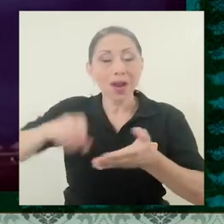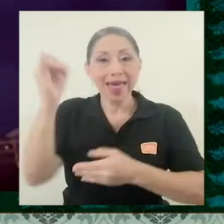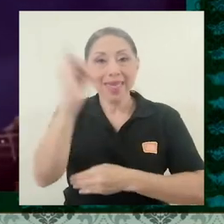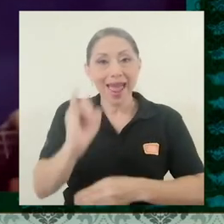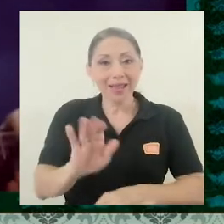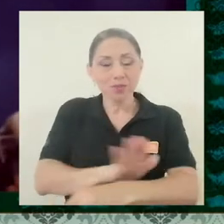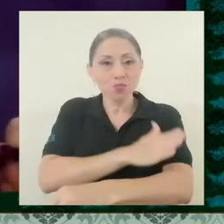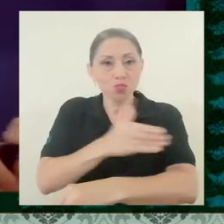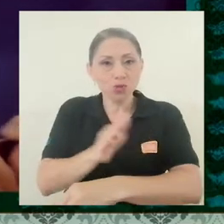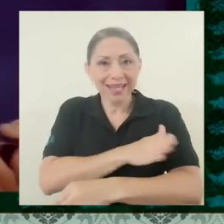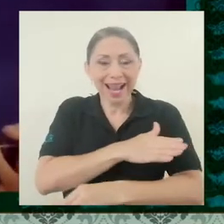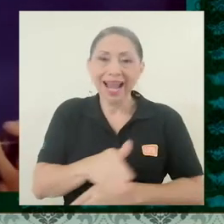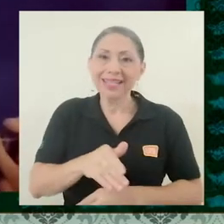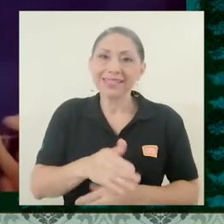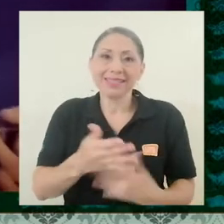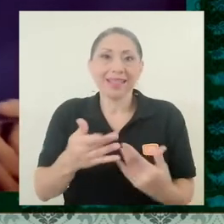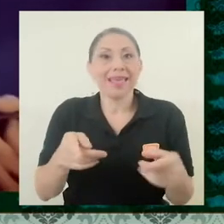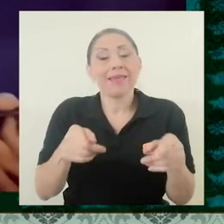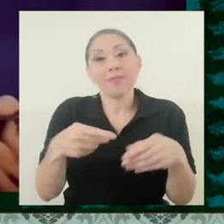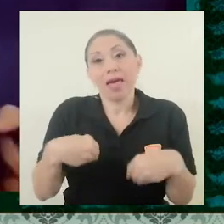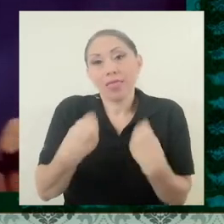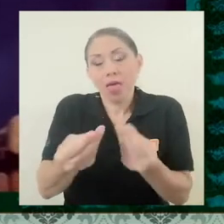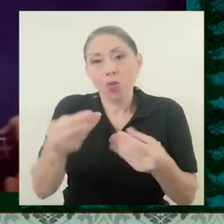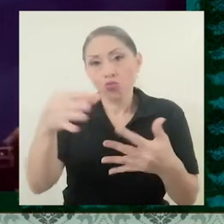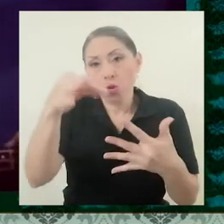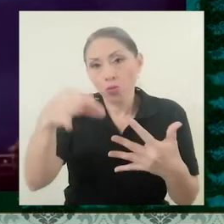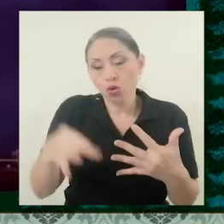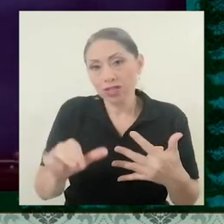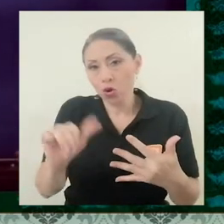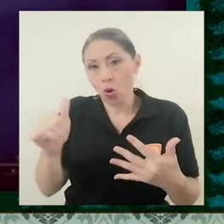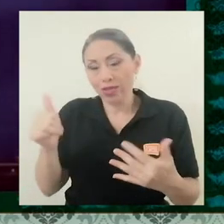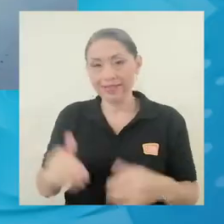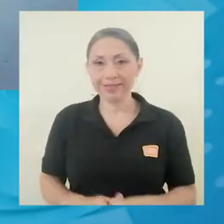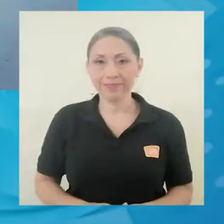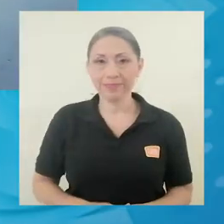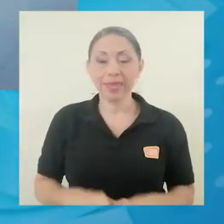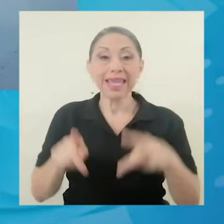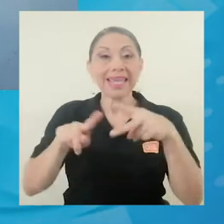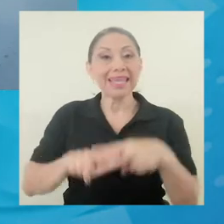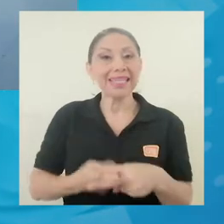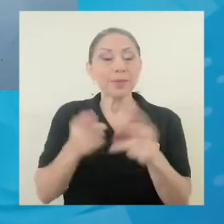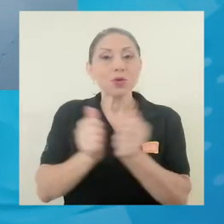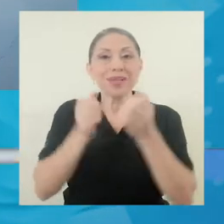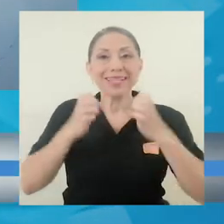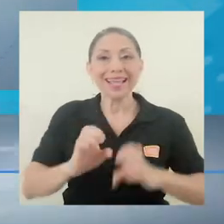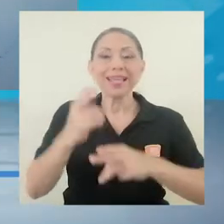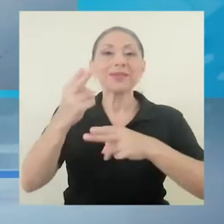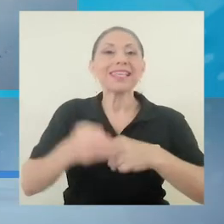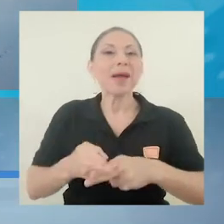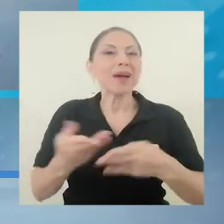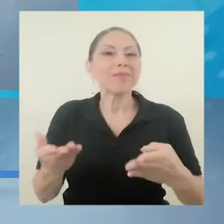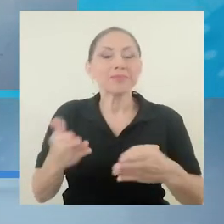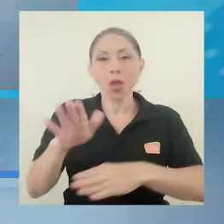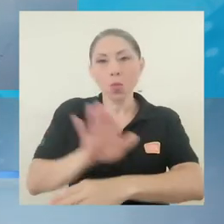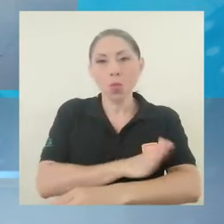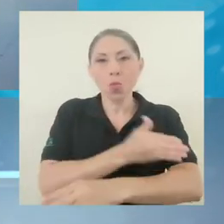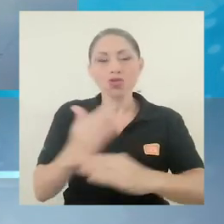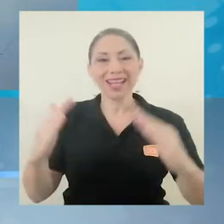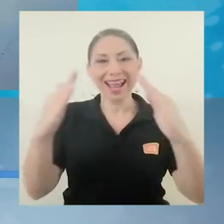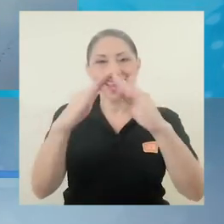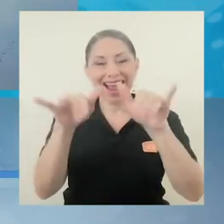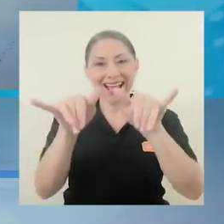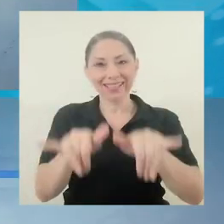Artes Musicales también ha tenido que brindar otras opciones. Iniciamos con una estrategia que se llama Música en Casa